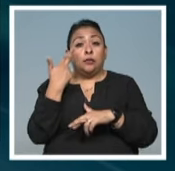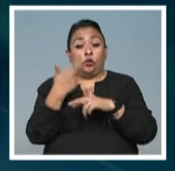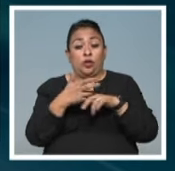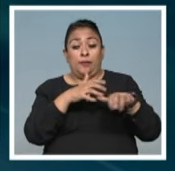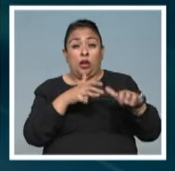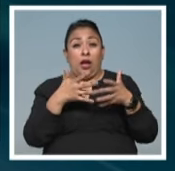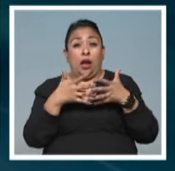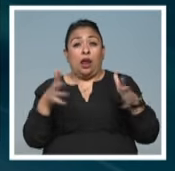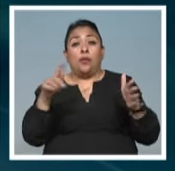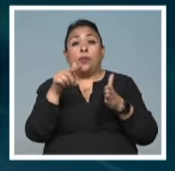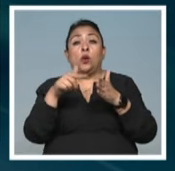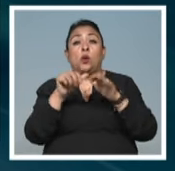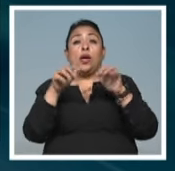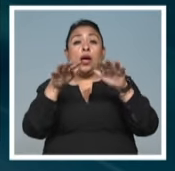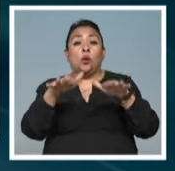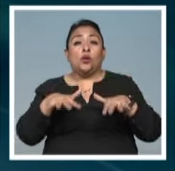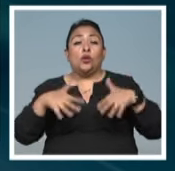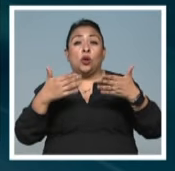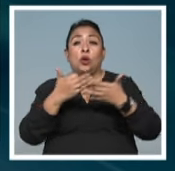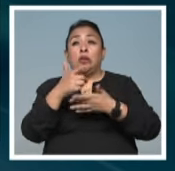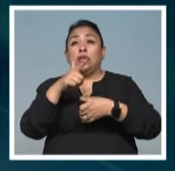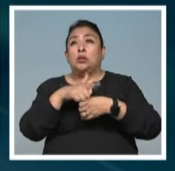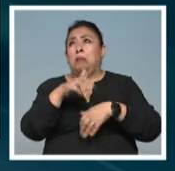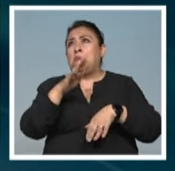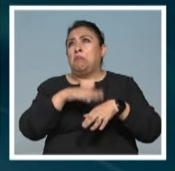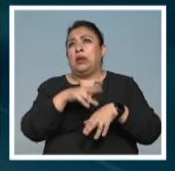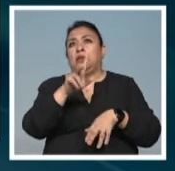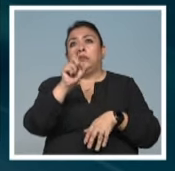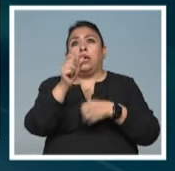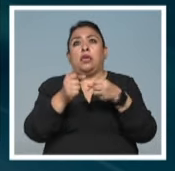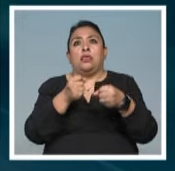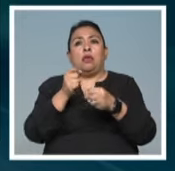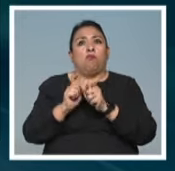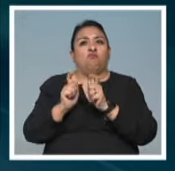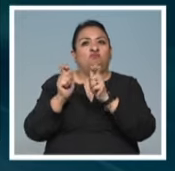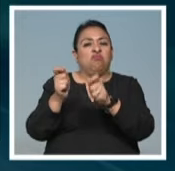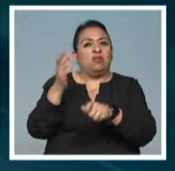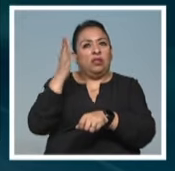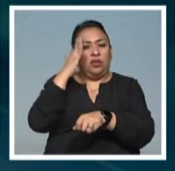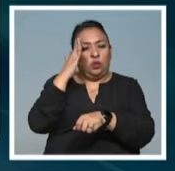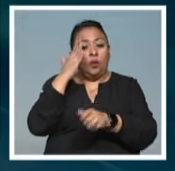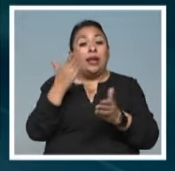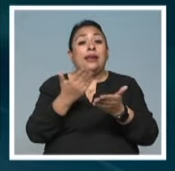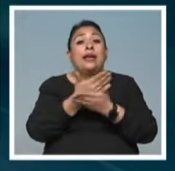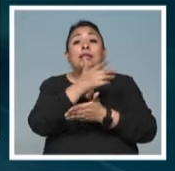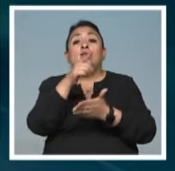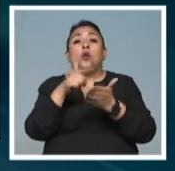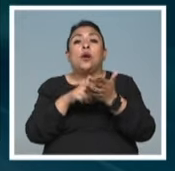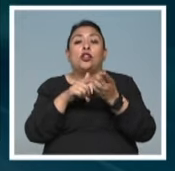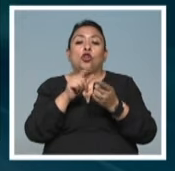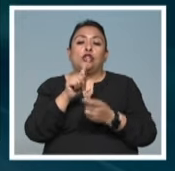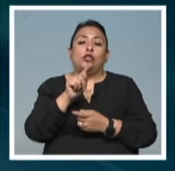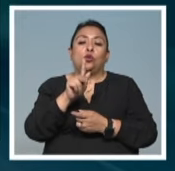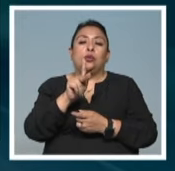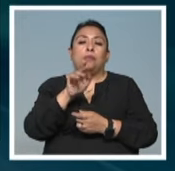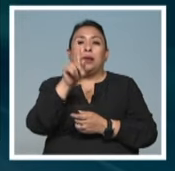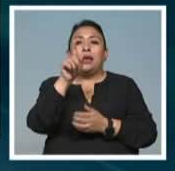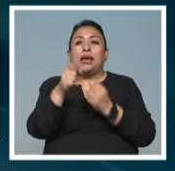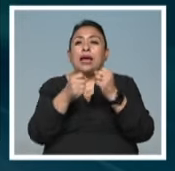monumental del Auditorio Nacional por más de dos décadas. Nacido en Santa María, Tultepec, en